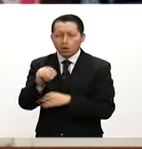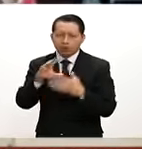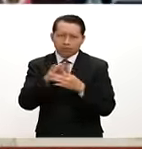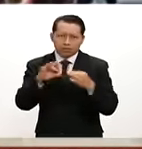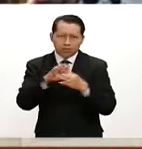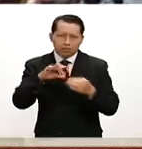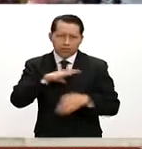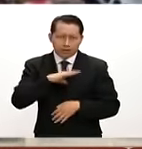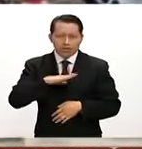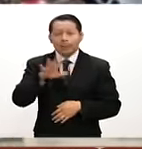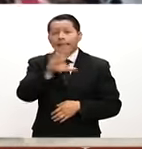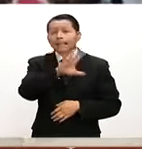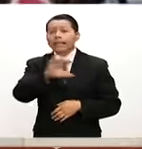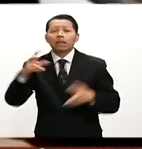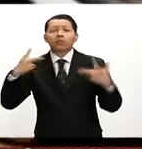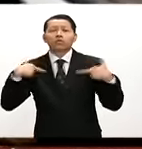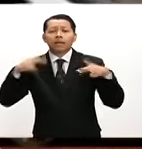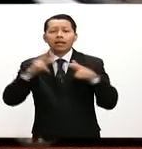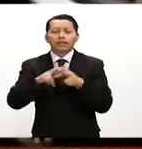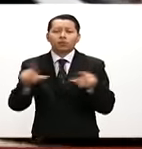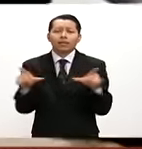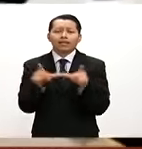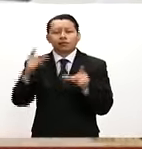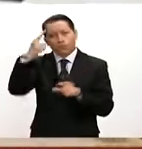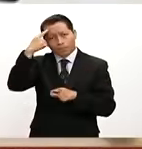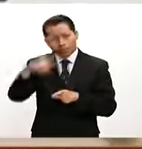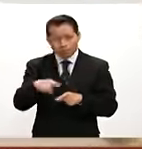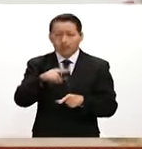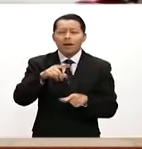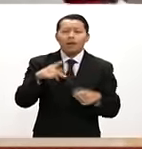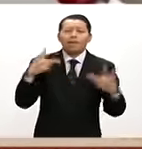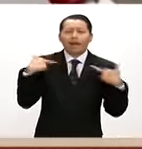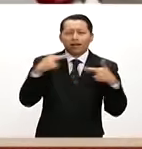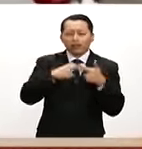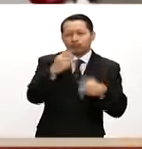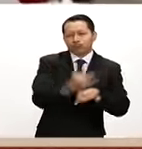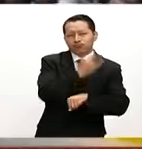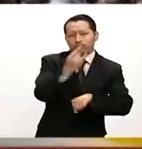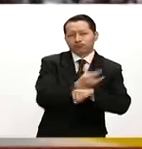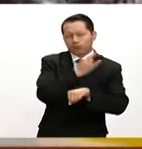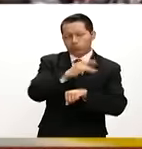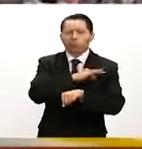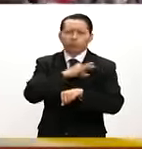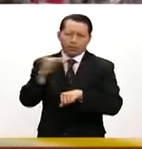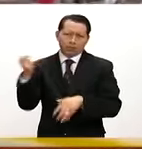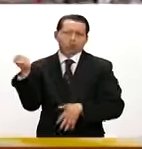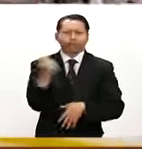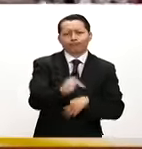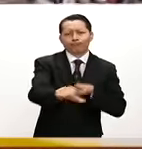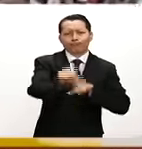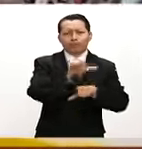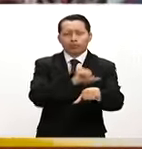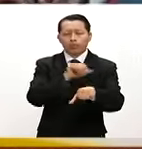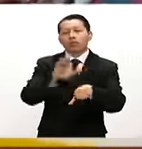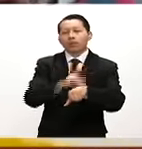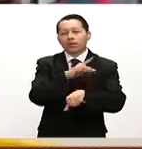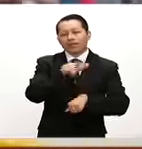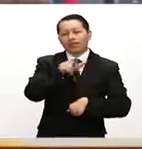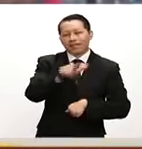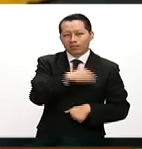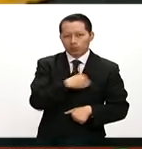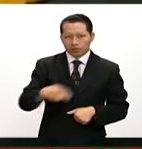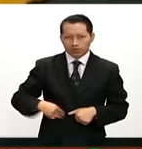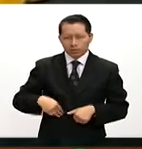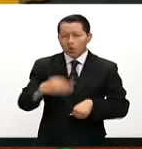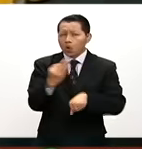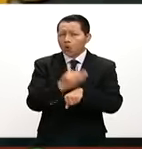disponibles 500 profesores para sustituir a los faltistas e iniciar el ciclo escolar en escuelas de 17 municipios. Al momento